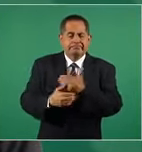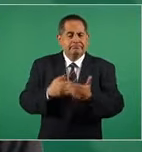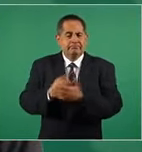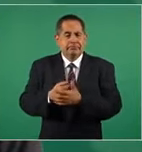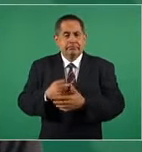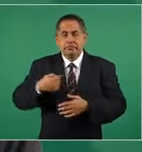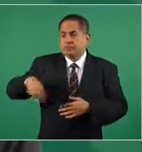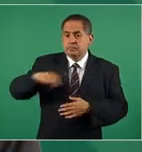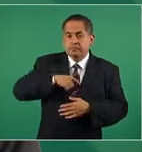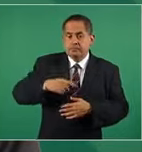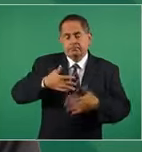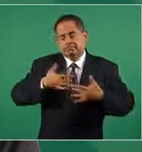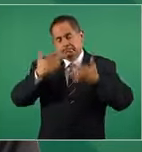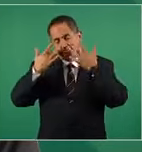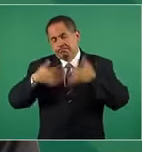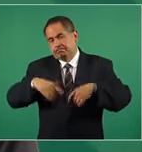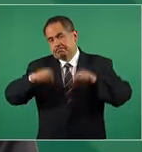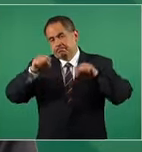rendirnos.